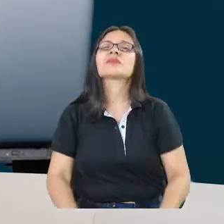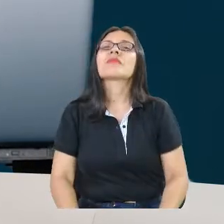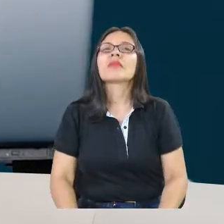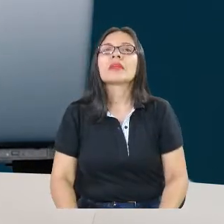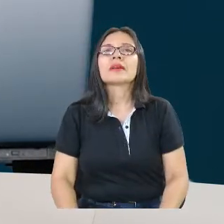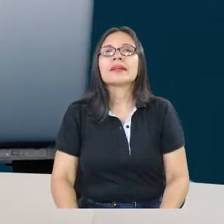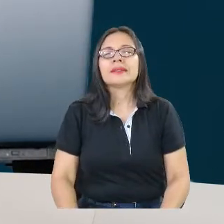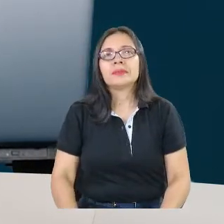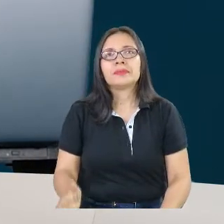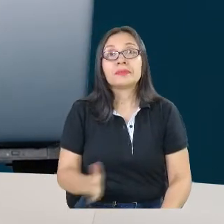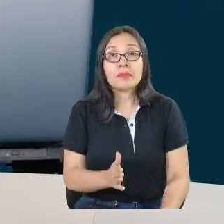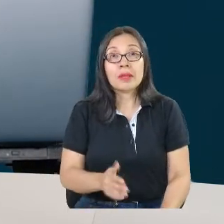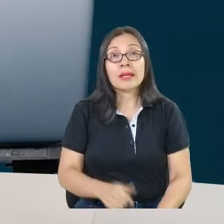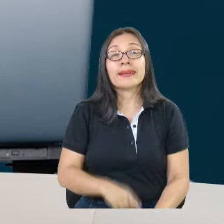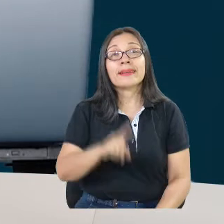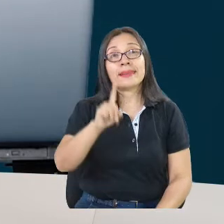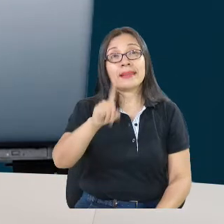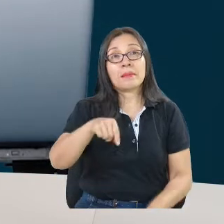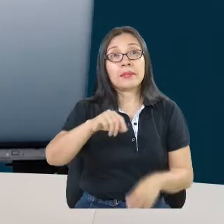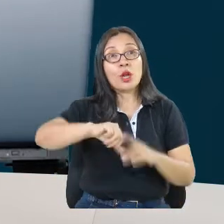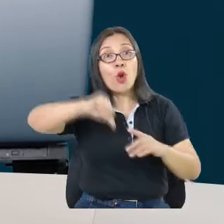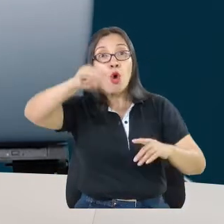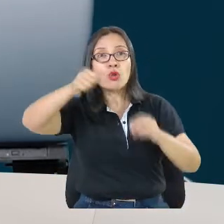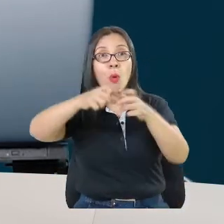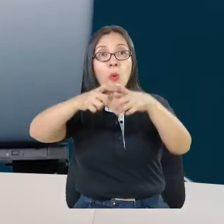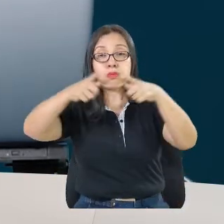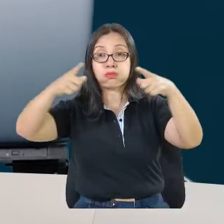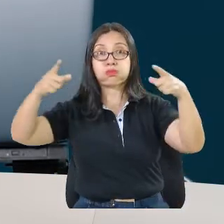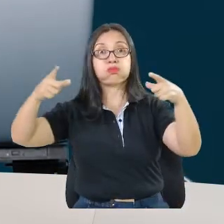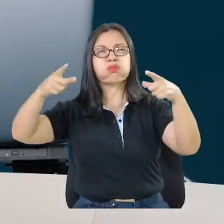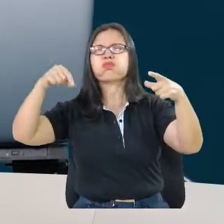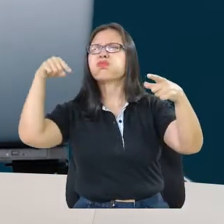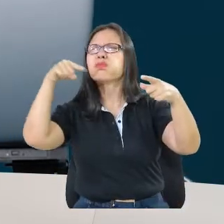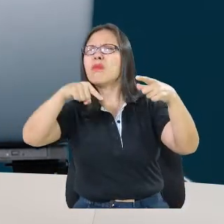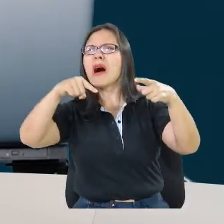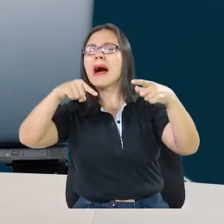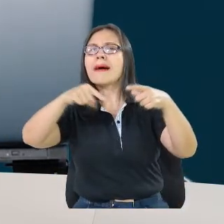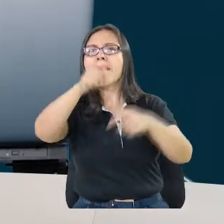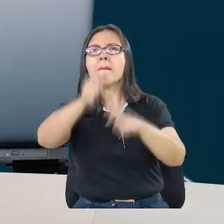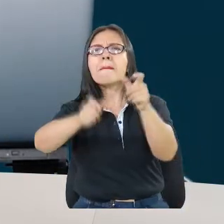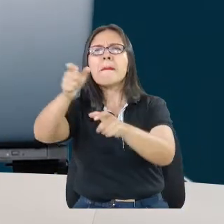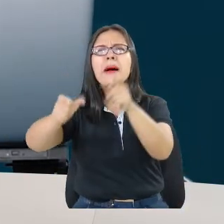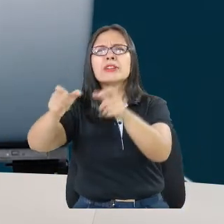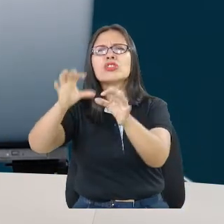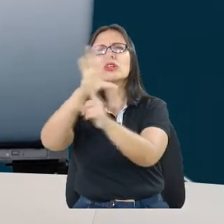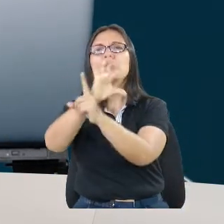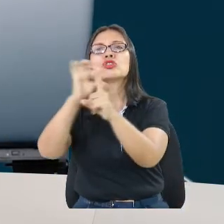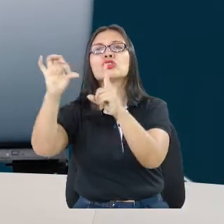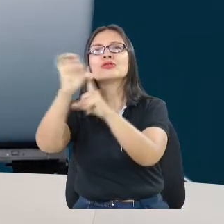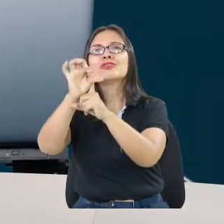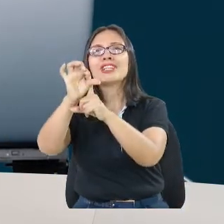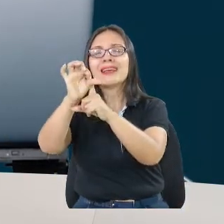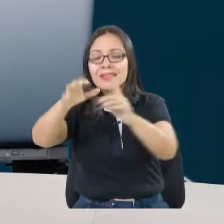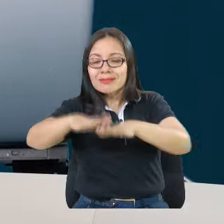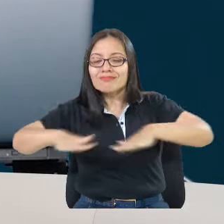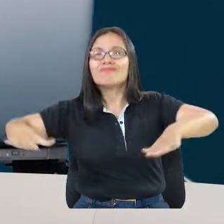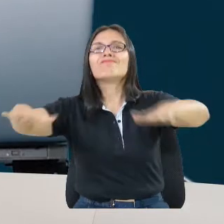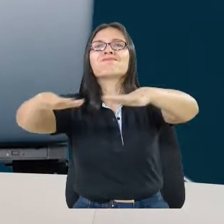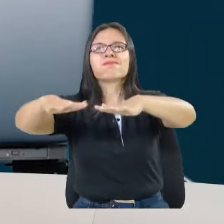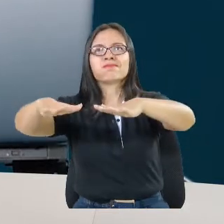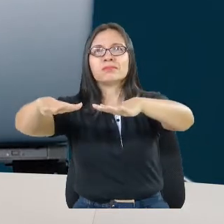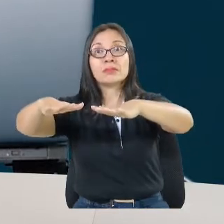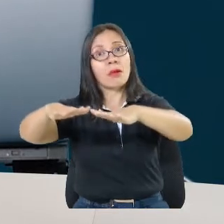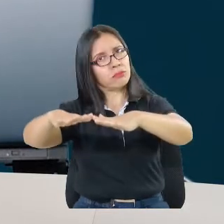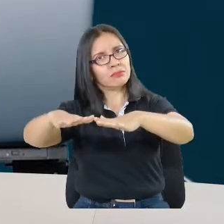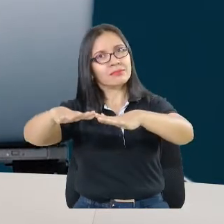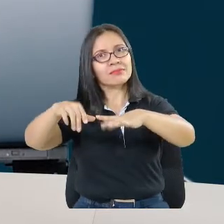grande ven lo que es sociedad y territorio. ¿Por qué está más grande? Porque digamos que este pilar